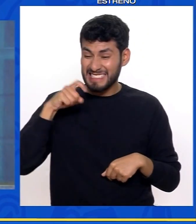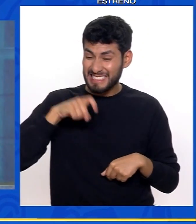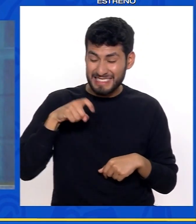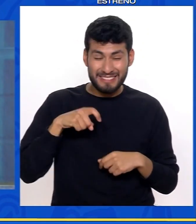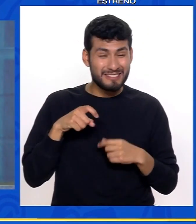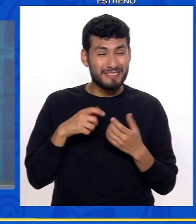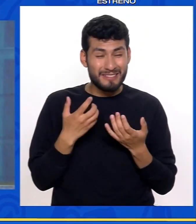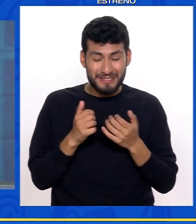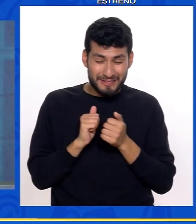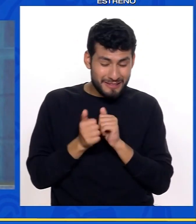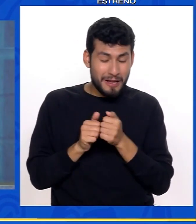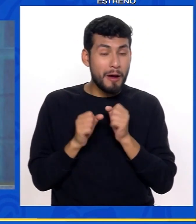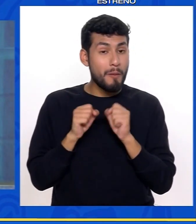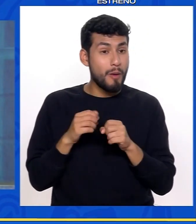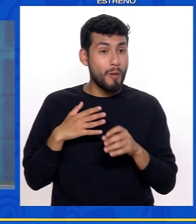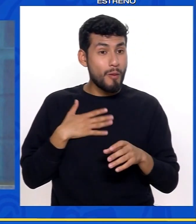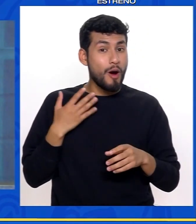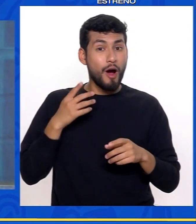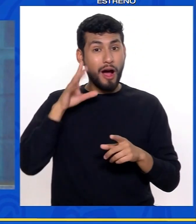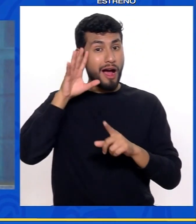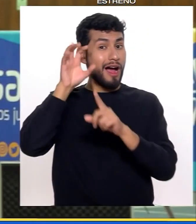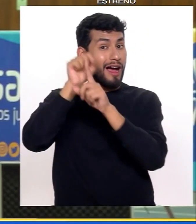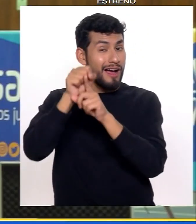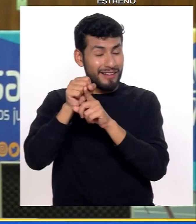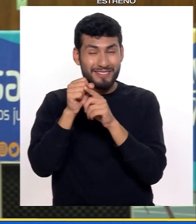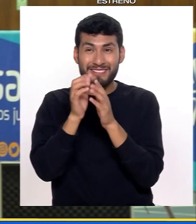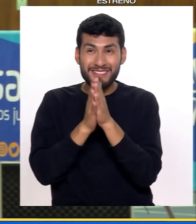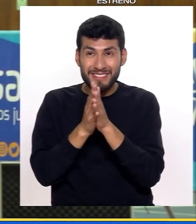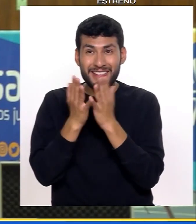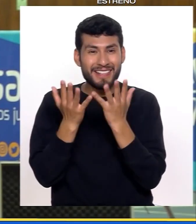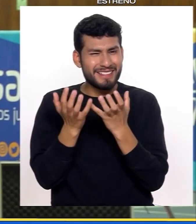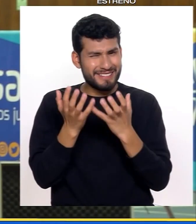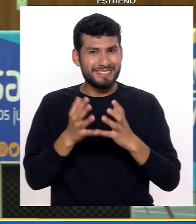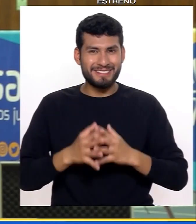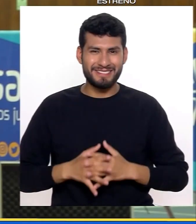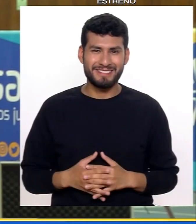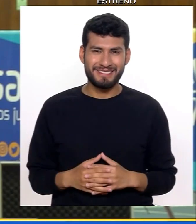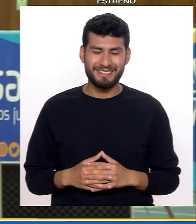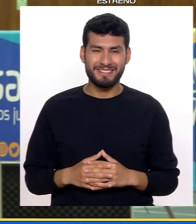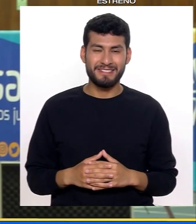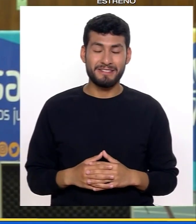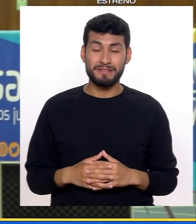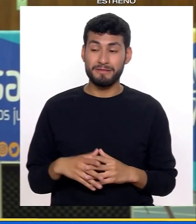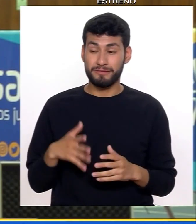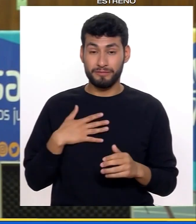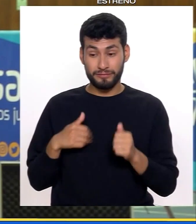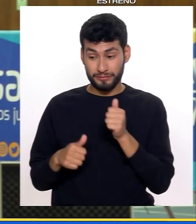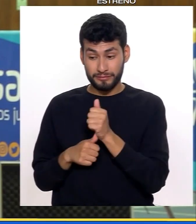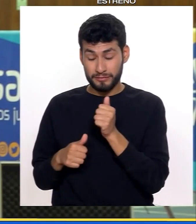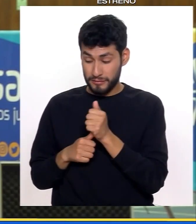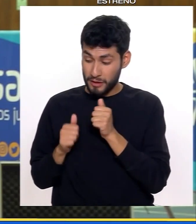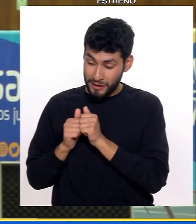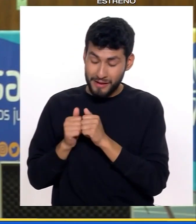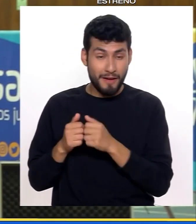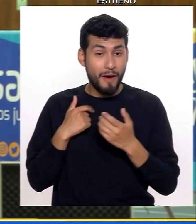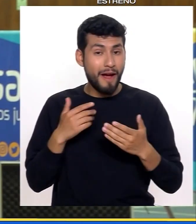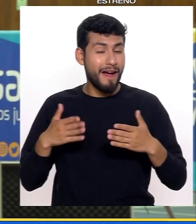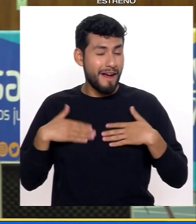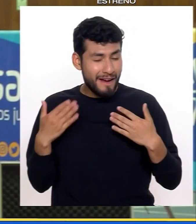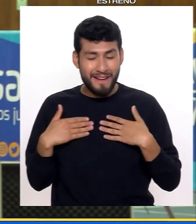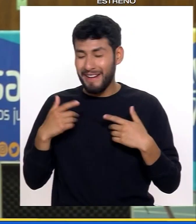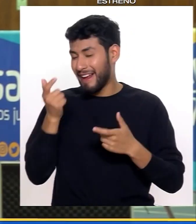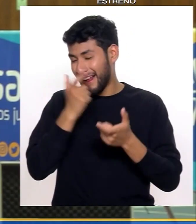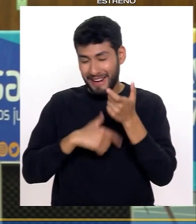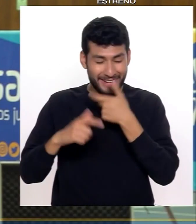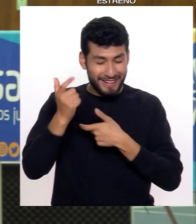en el que más lo necesitaba, pude lograr ese objetivo tan alto que siempre había soñado. Con mi asistente estábamos felices,